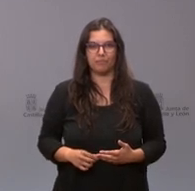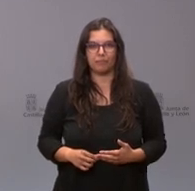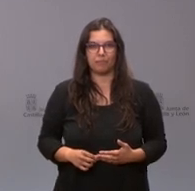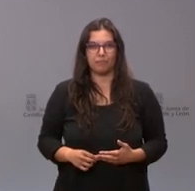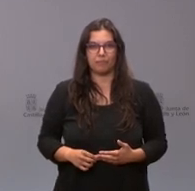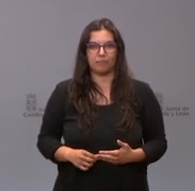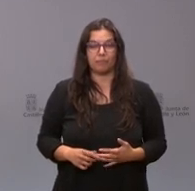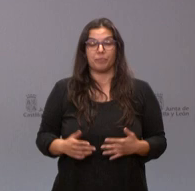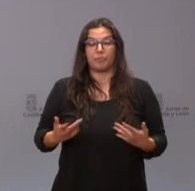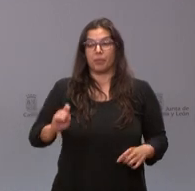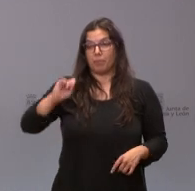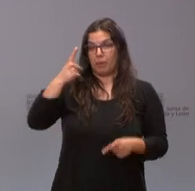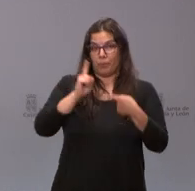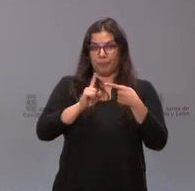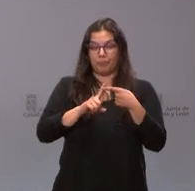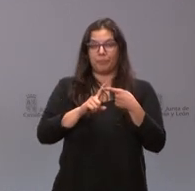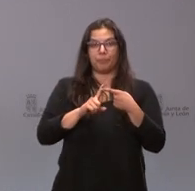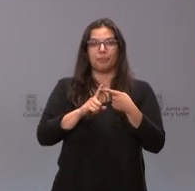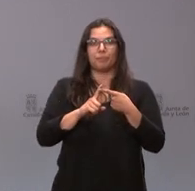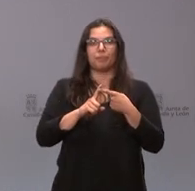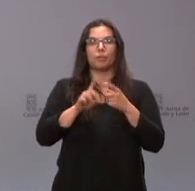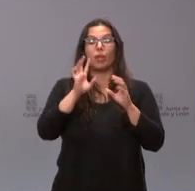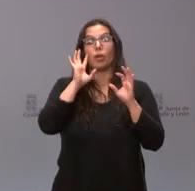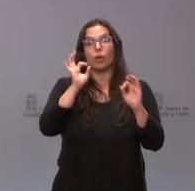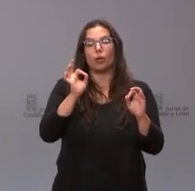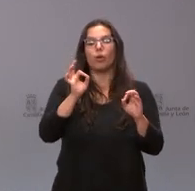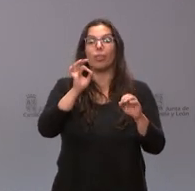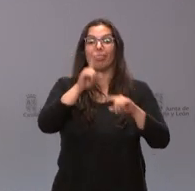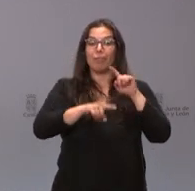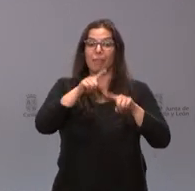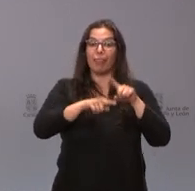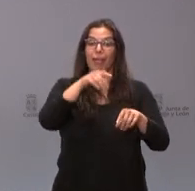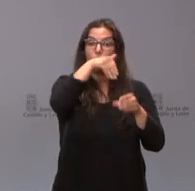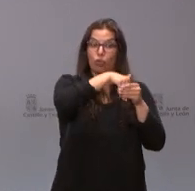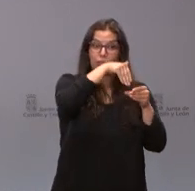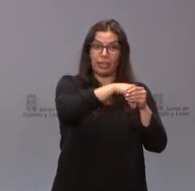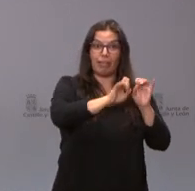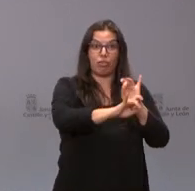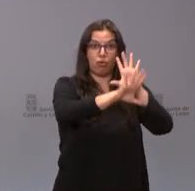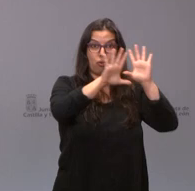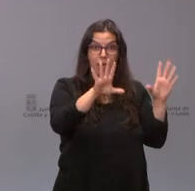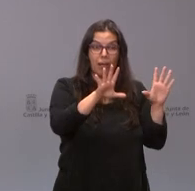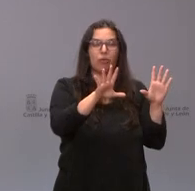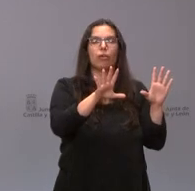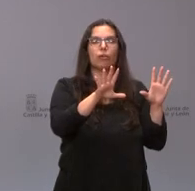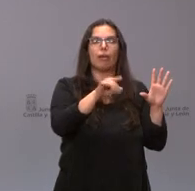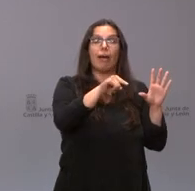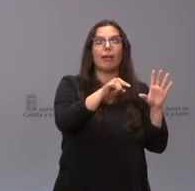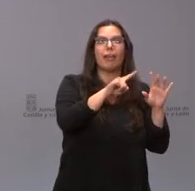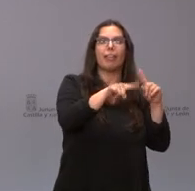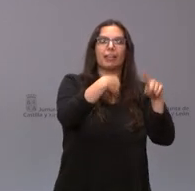Pues en primer lugar lógicamente en función del contenido de esta norma de la que yo le hablaba es donde